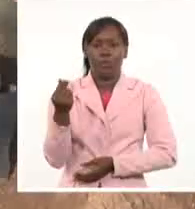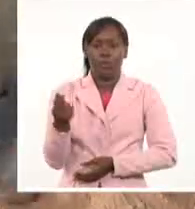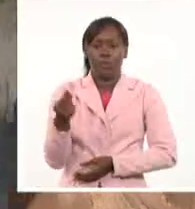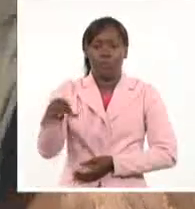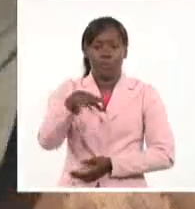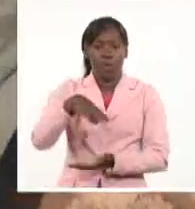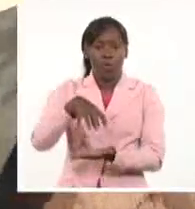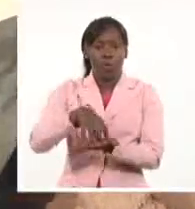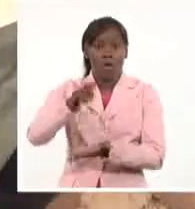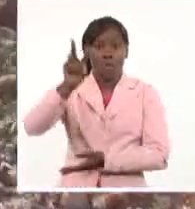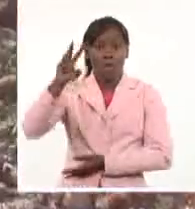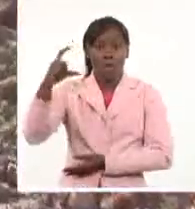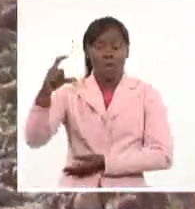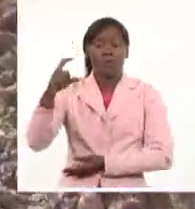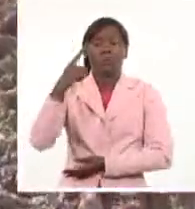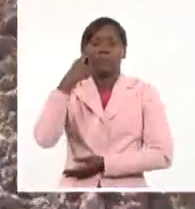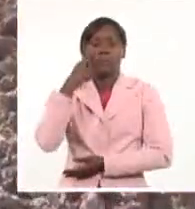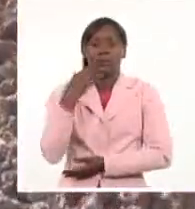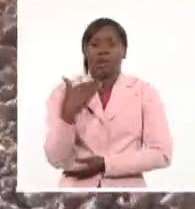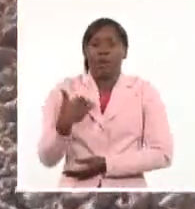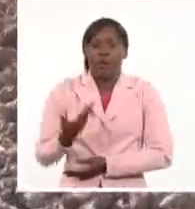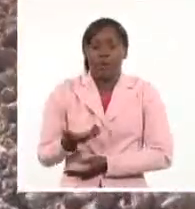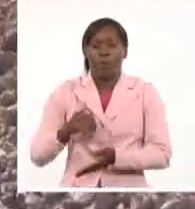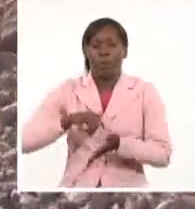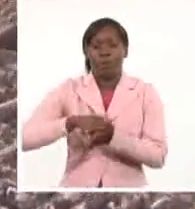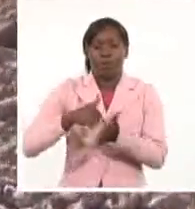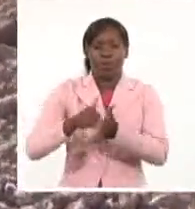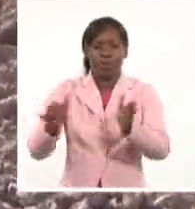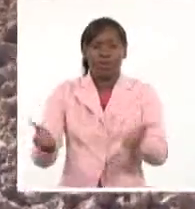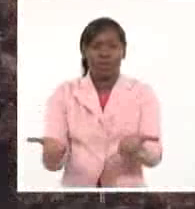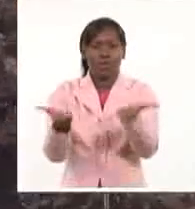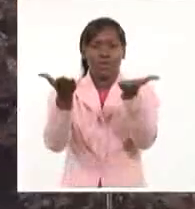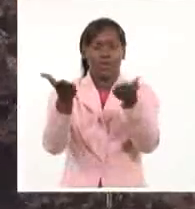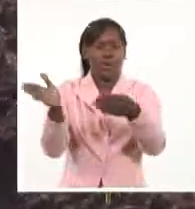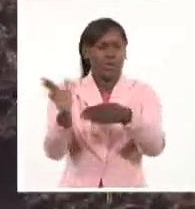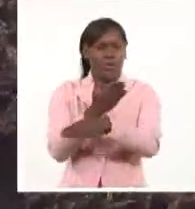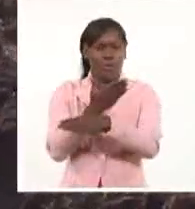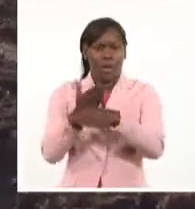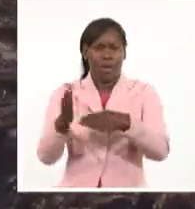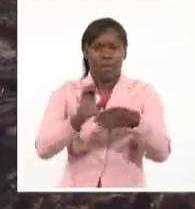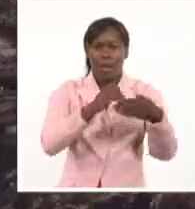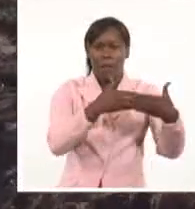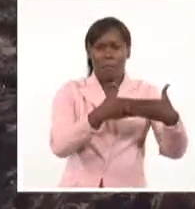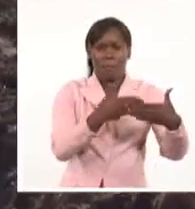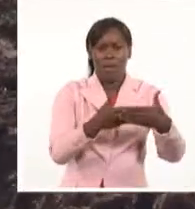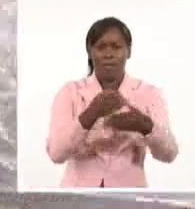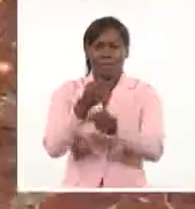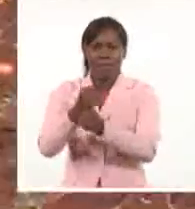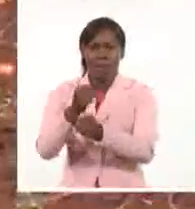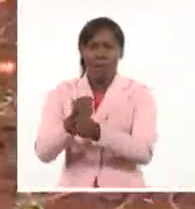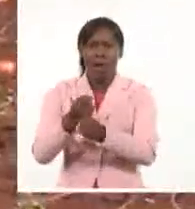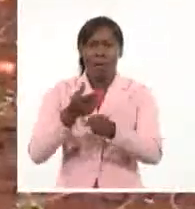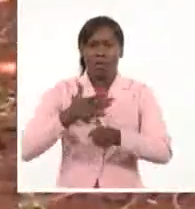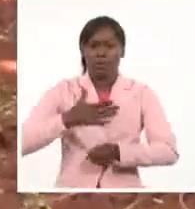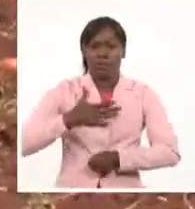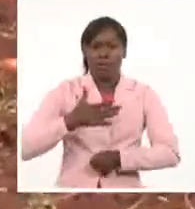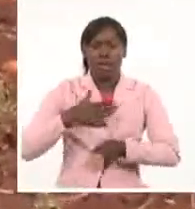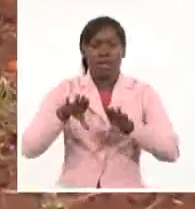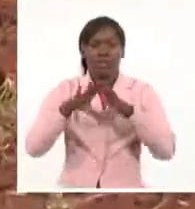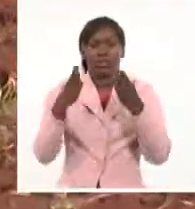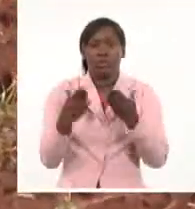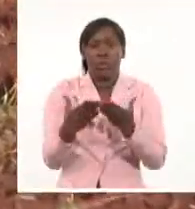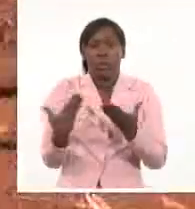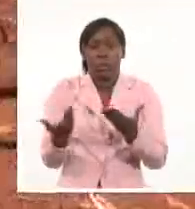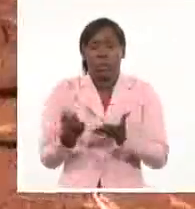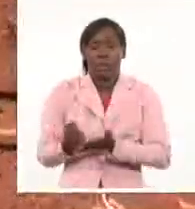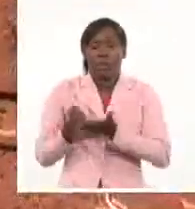objetivo se expresa en las estrategias de desarrollo a todos los niveles, en las que se busca que cada territorio tenga soberanía y aporte